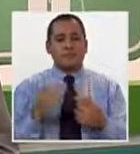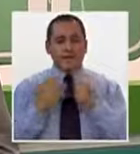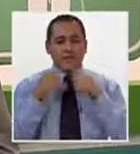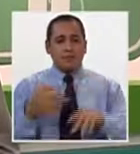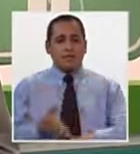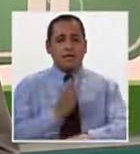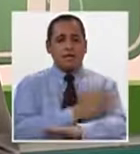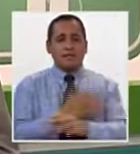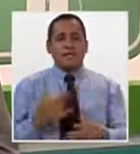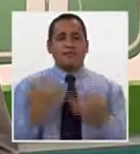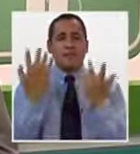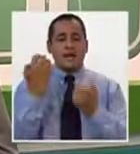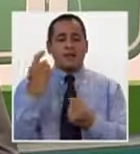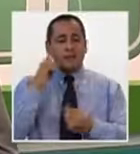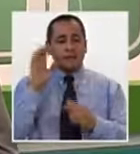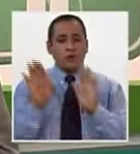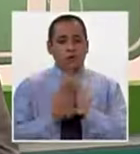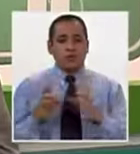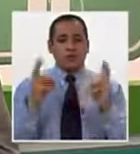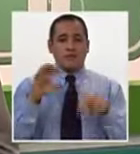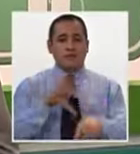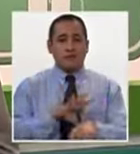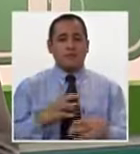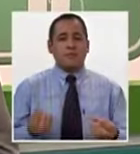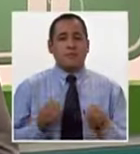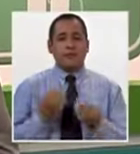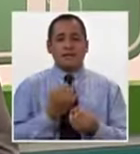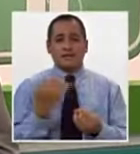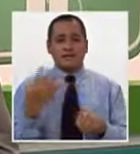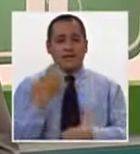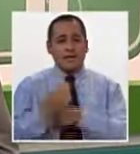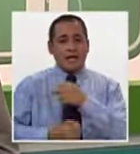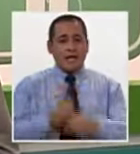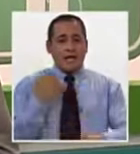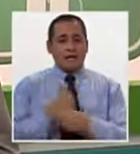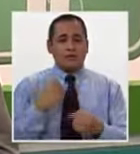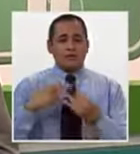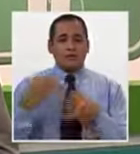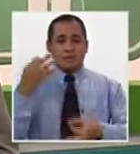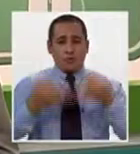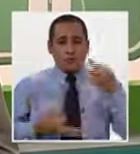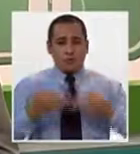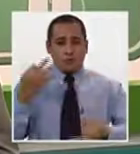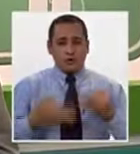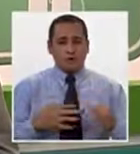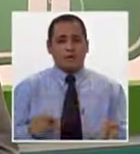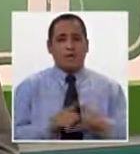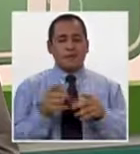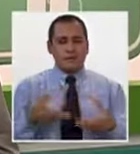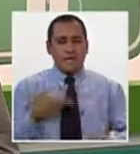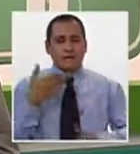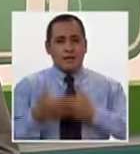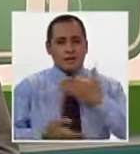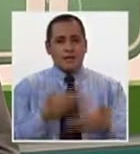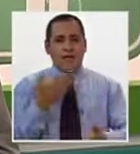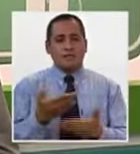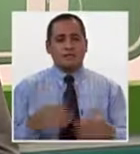discapacidad, que es lo que estábamos esperando en el tema de salud, para que en los próximos años los programas presupuestales sean construidos con